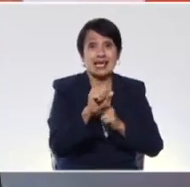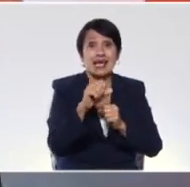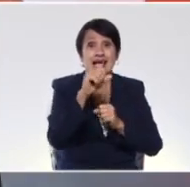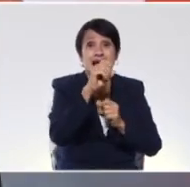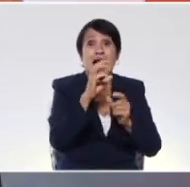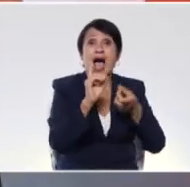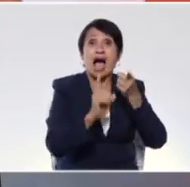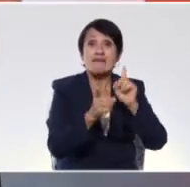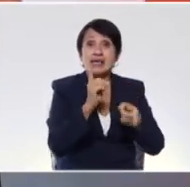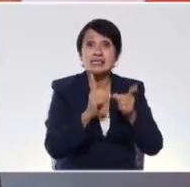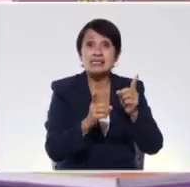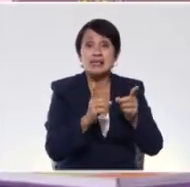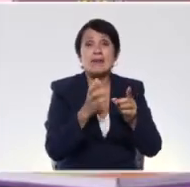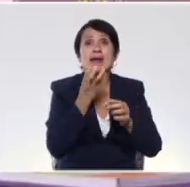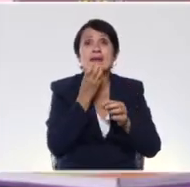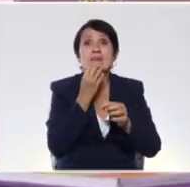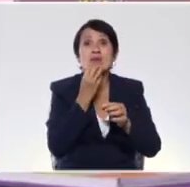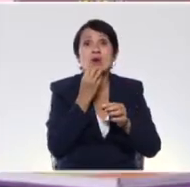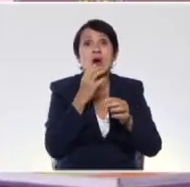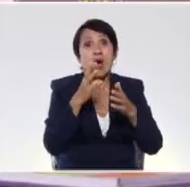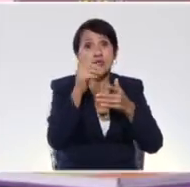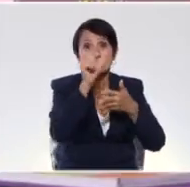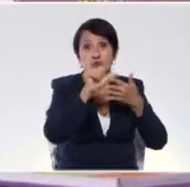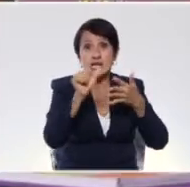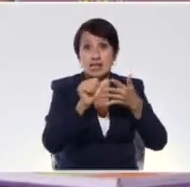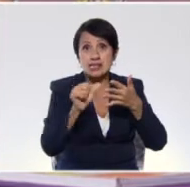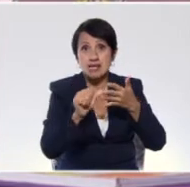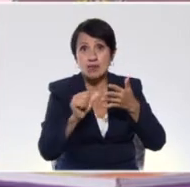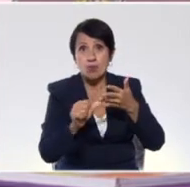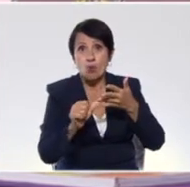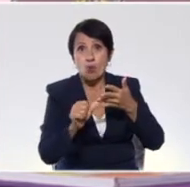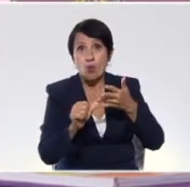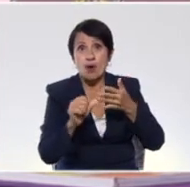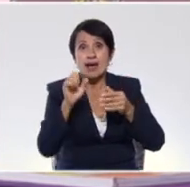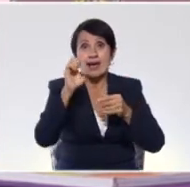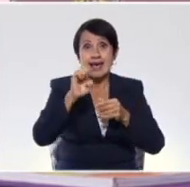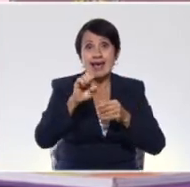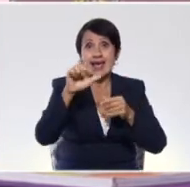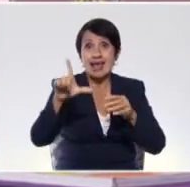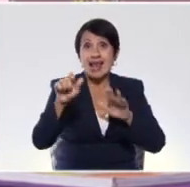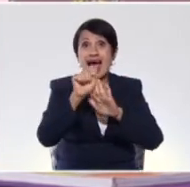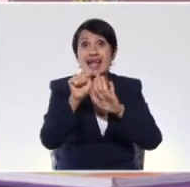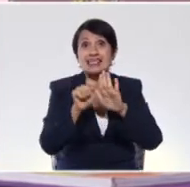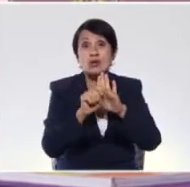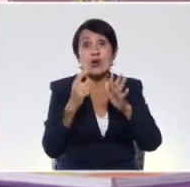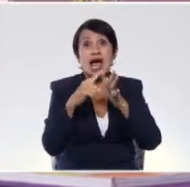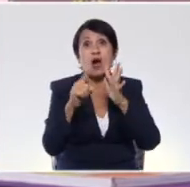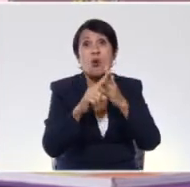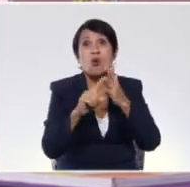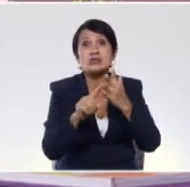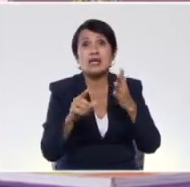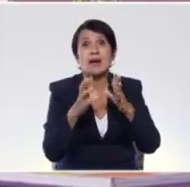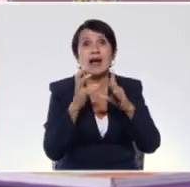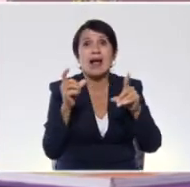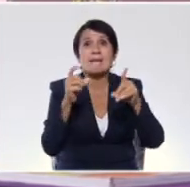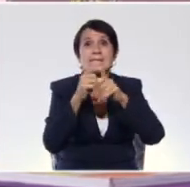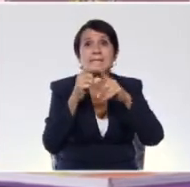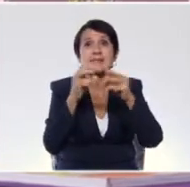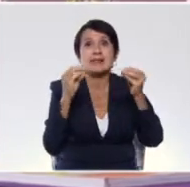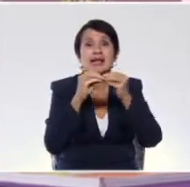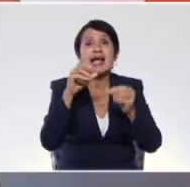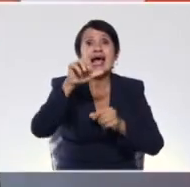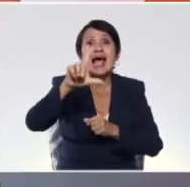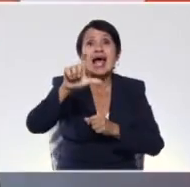muchísimas veces a lo que es el sustantivo y el artículo que lo acompaña, ¿correcto? podemos decir